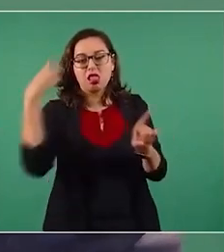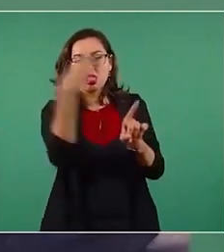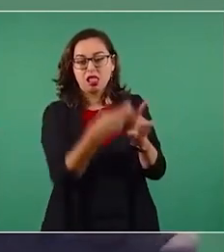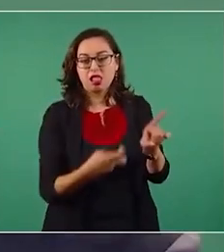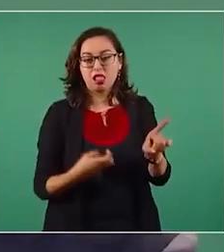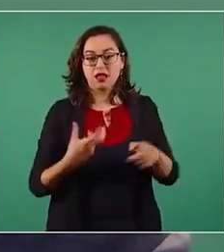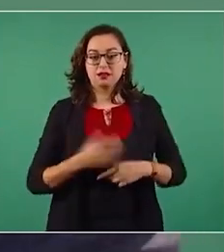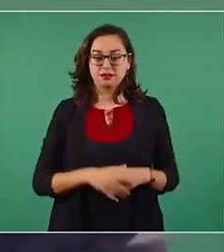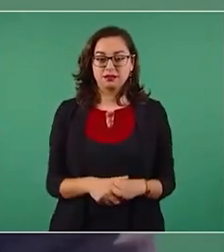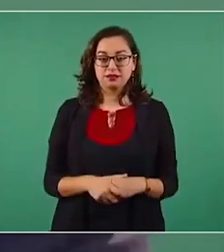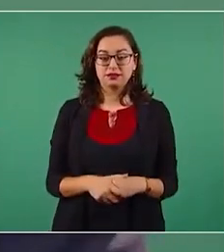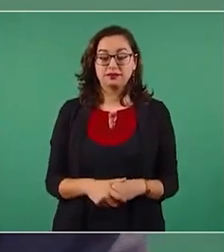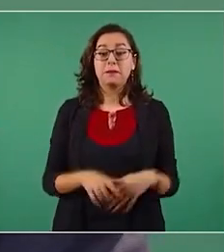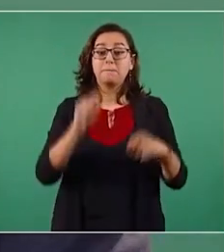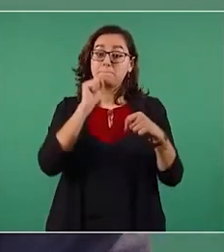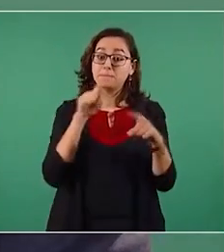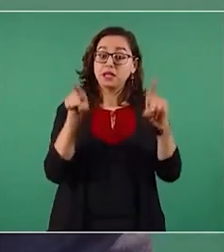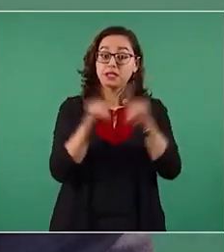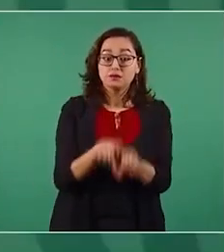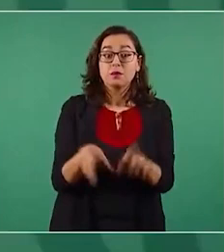Los medios de información.